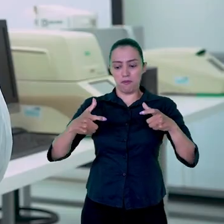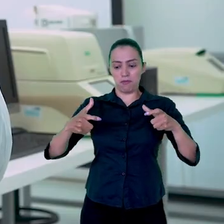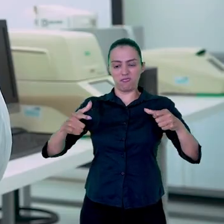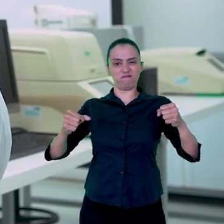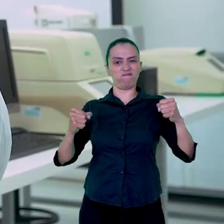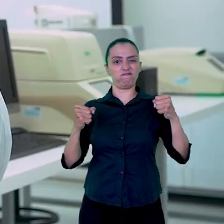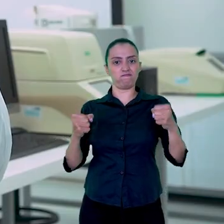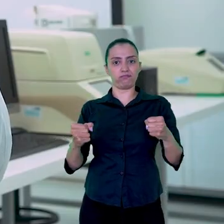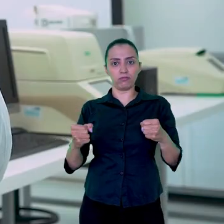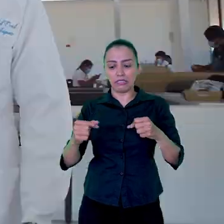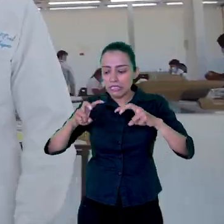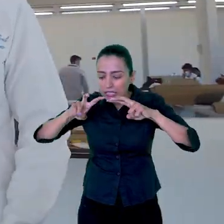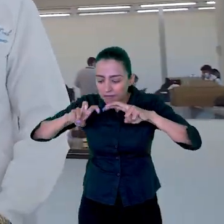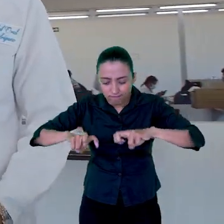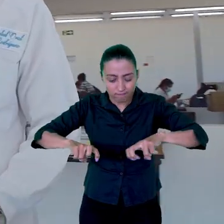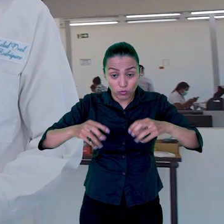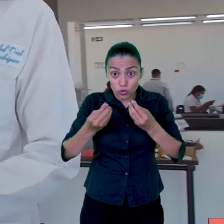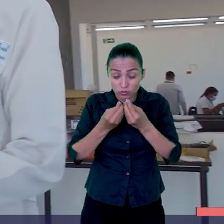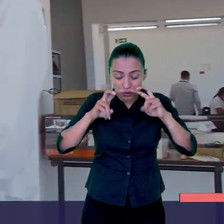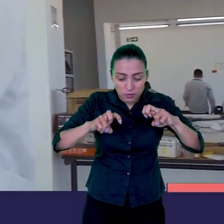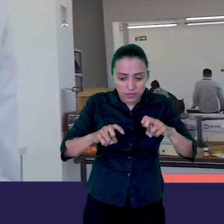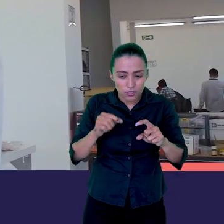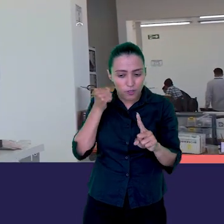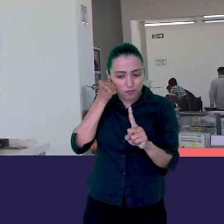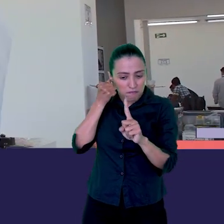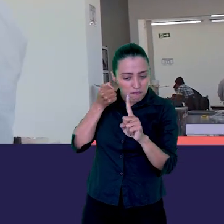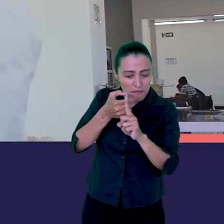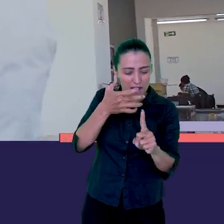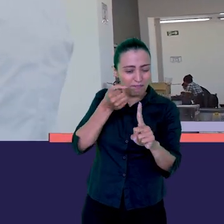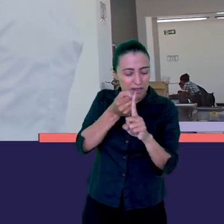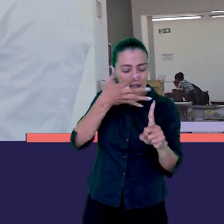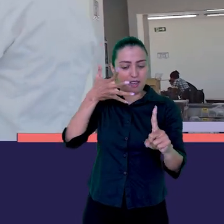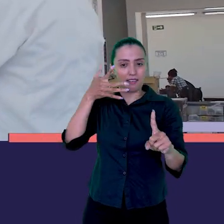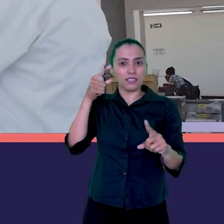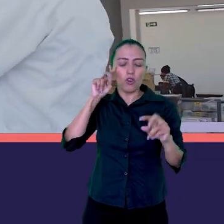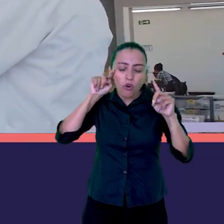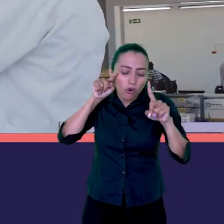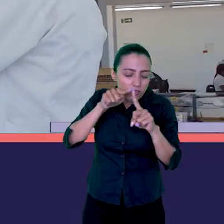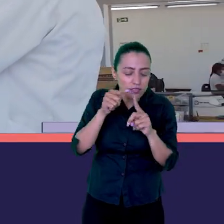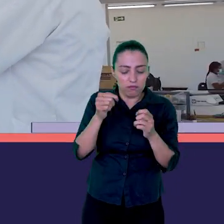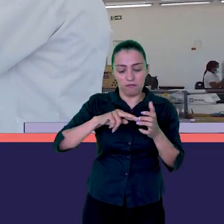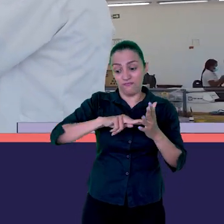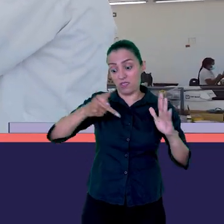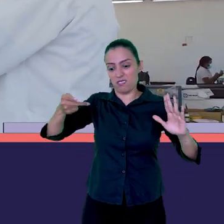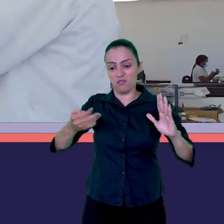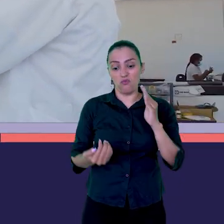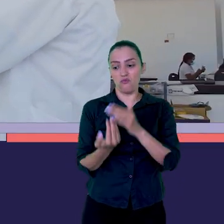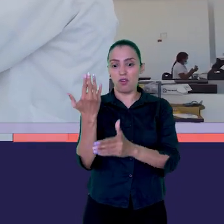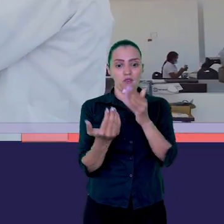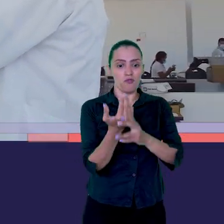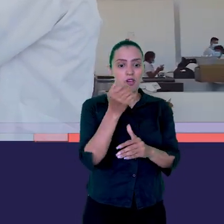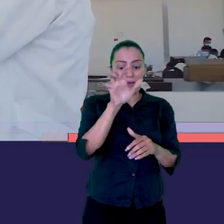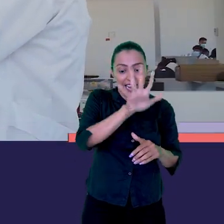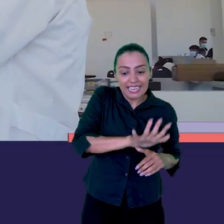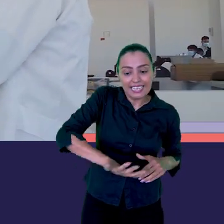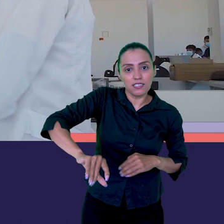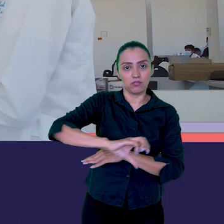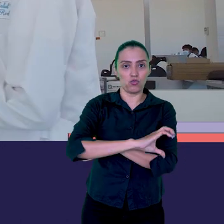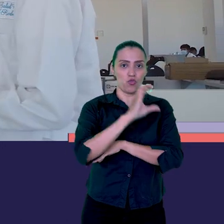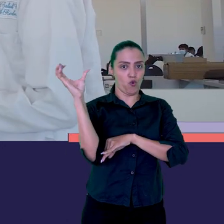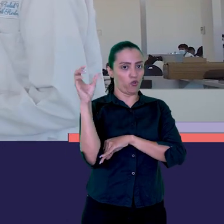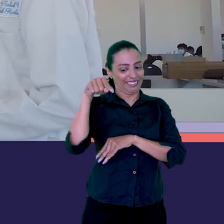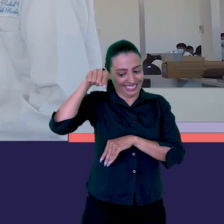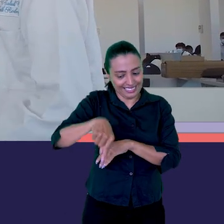de investigación estamos fomentando y es el ecosistema de ciencia, tecnología e innovación del Caribe, que nos permitirá a